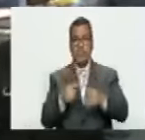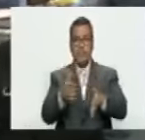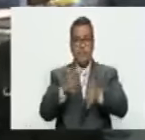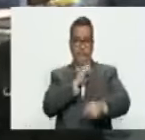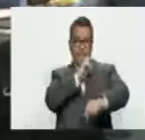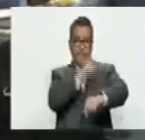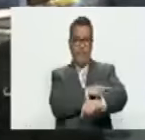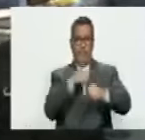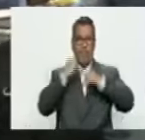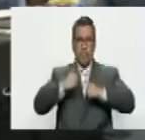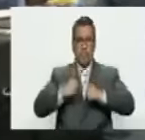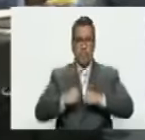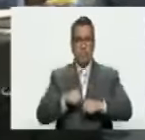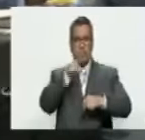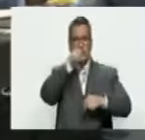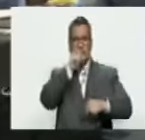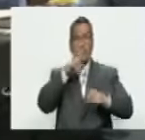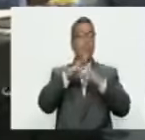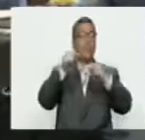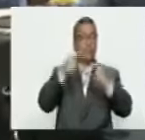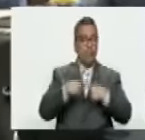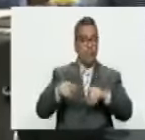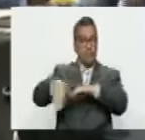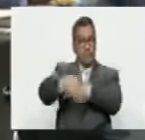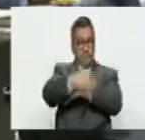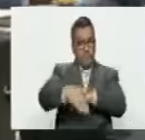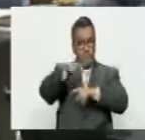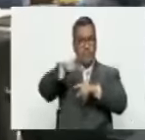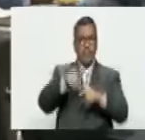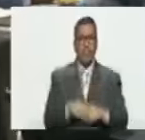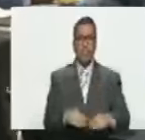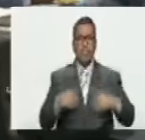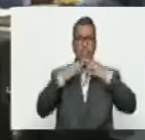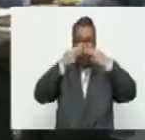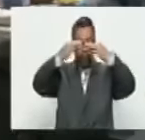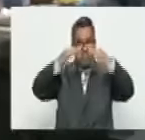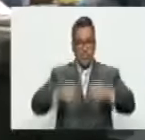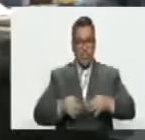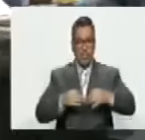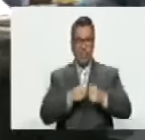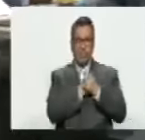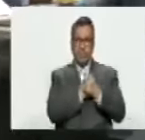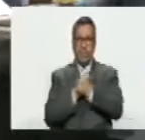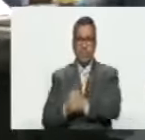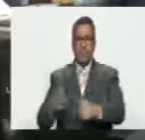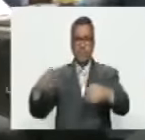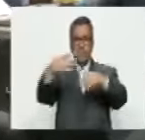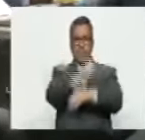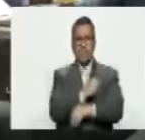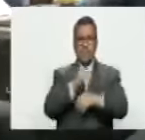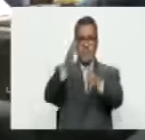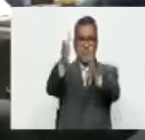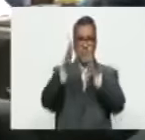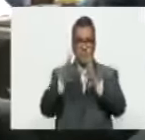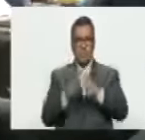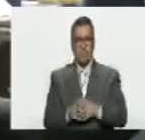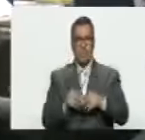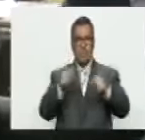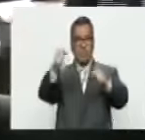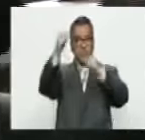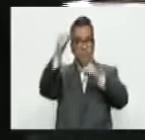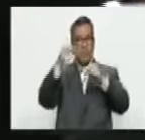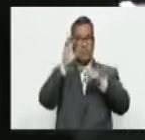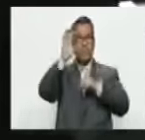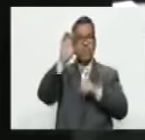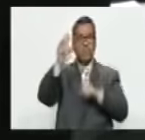fuerte y el más duro, como el gallo pinto a todos los rincones del país, a convencer, a enamorar y conquistamos la victoria. ¡Que viva la